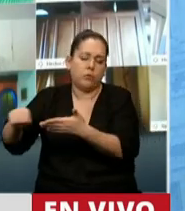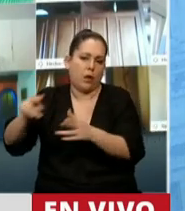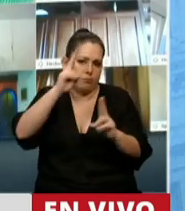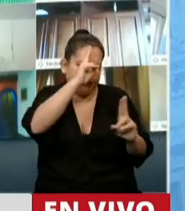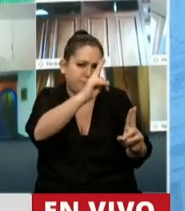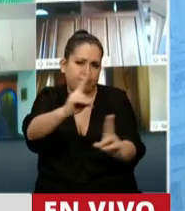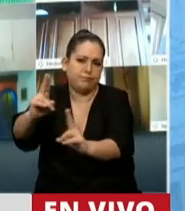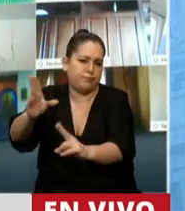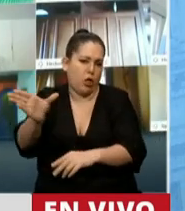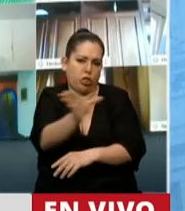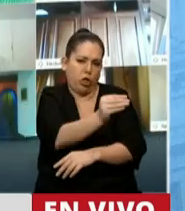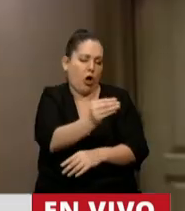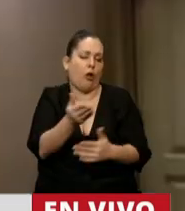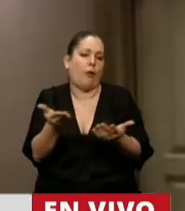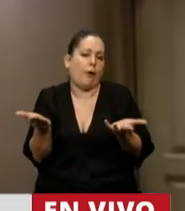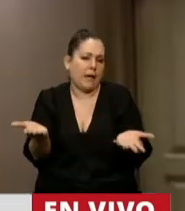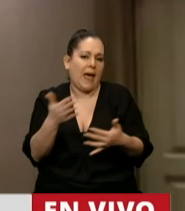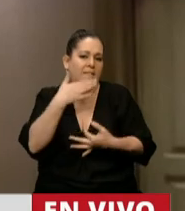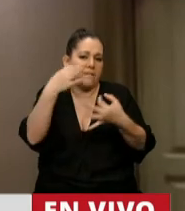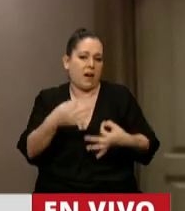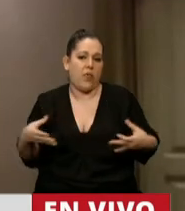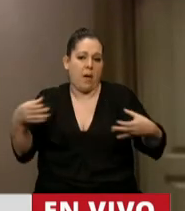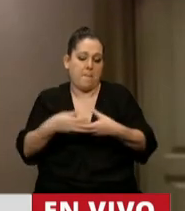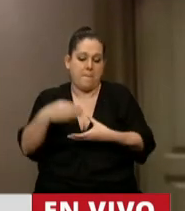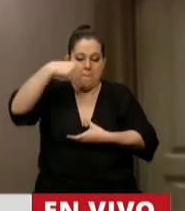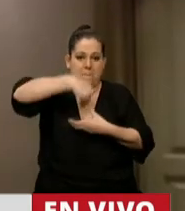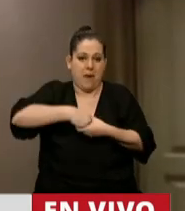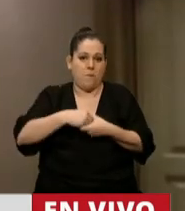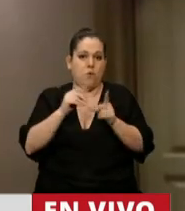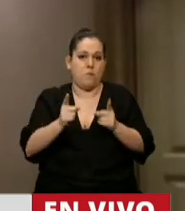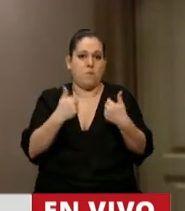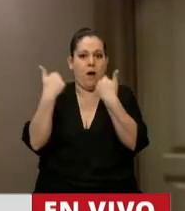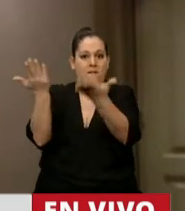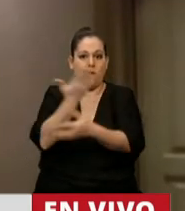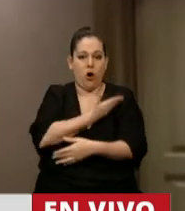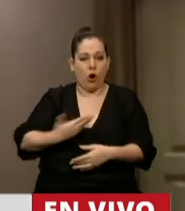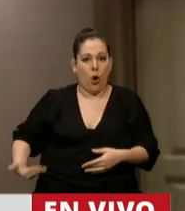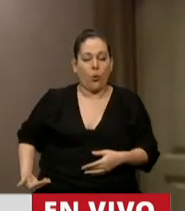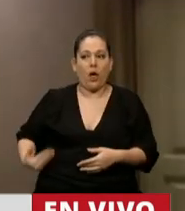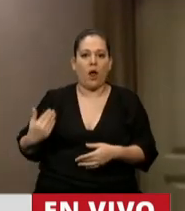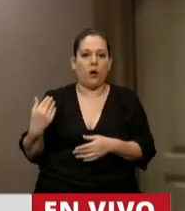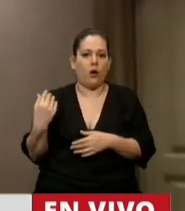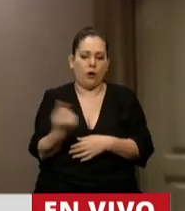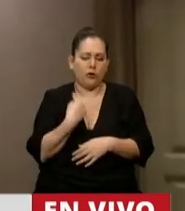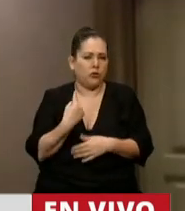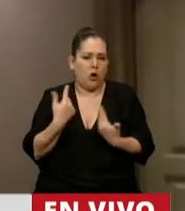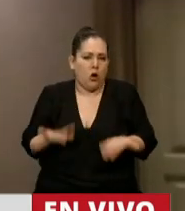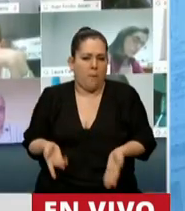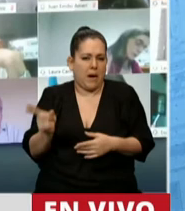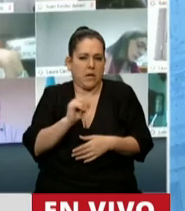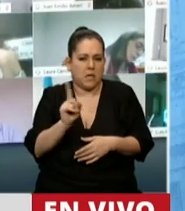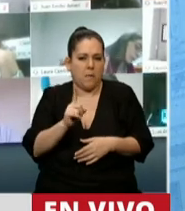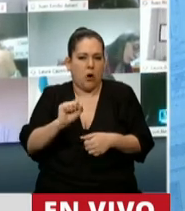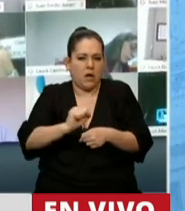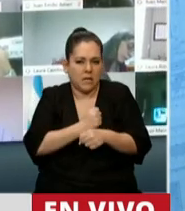miembros del oficialismo, pero que han trabajado mucho esta ley, no merecemos este Congreso